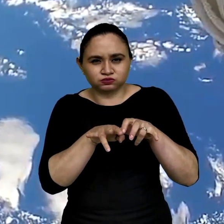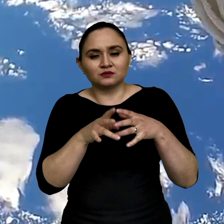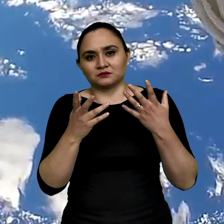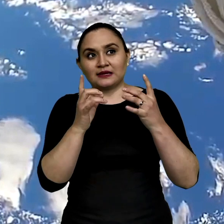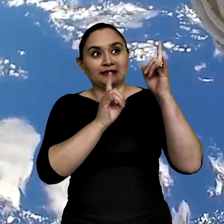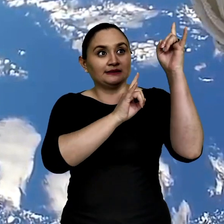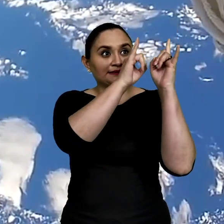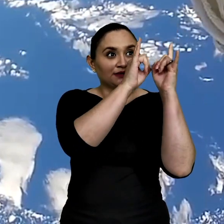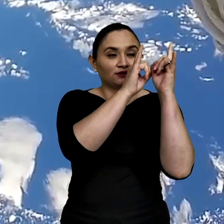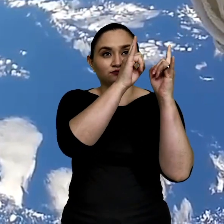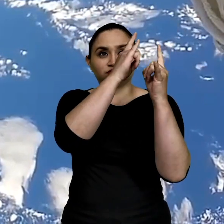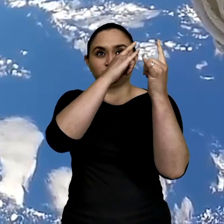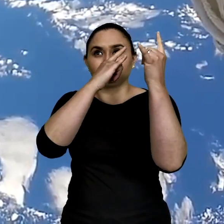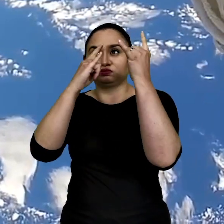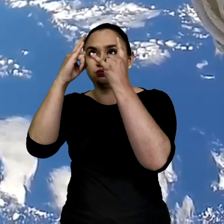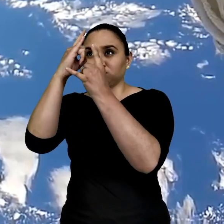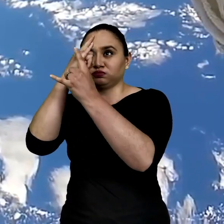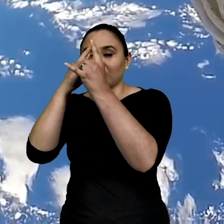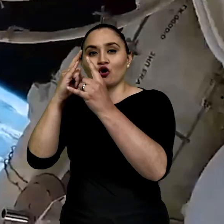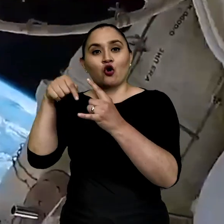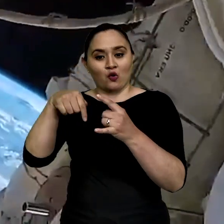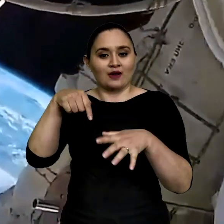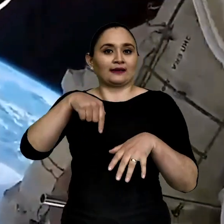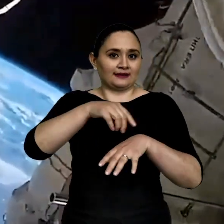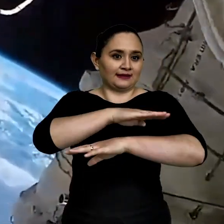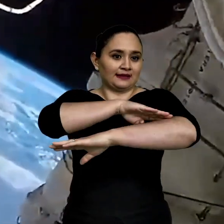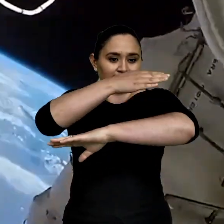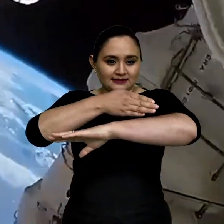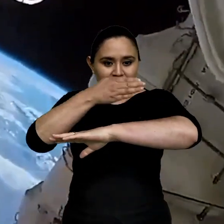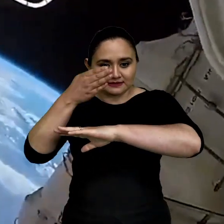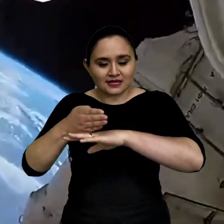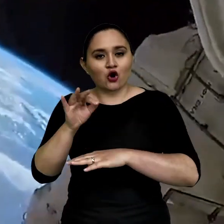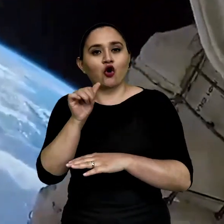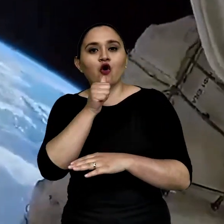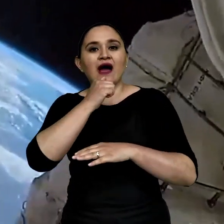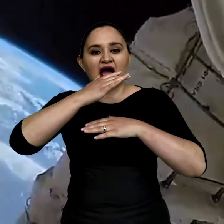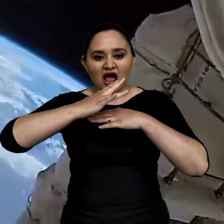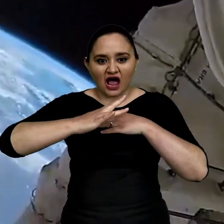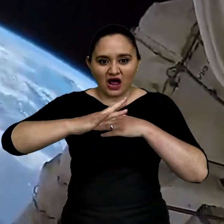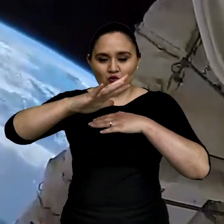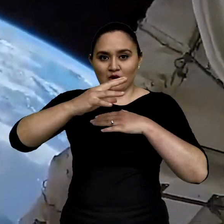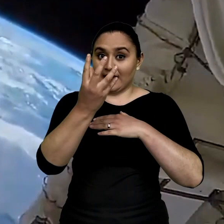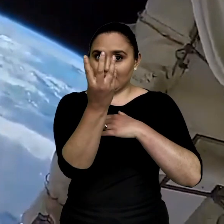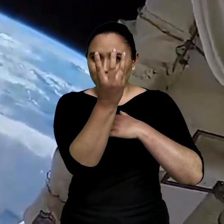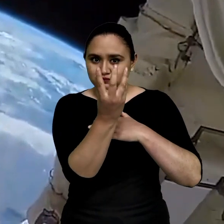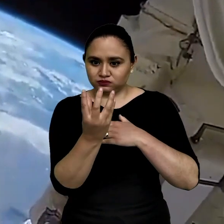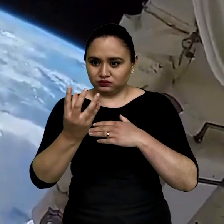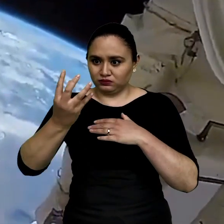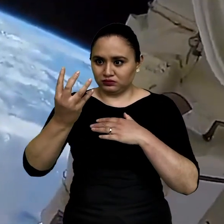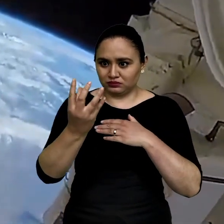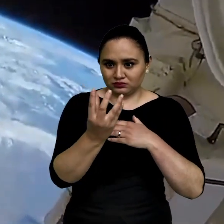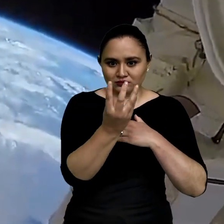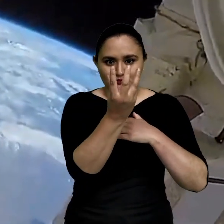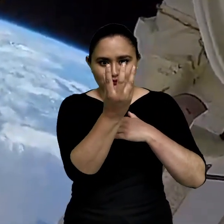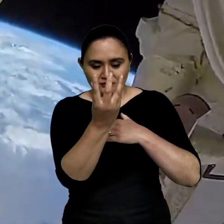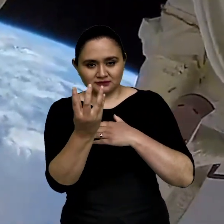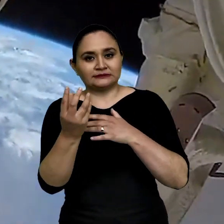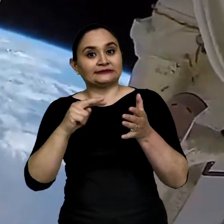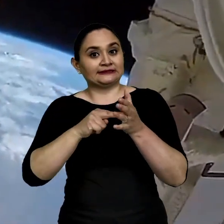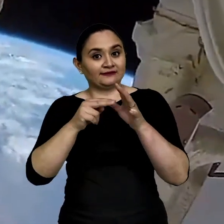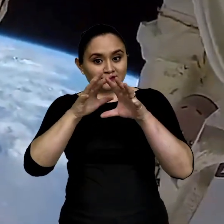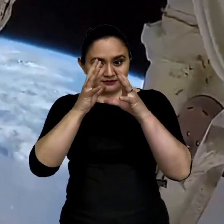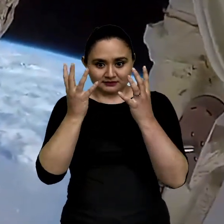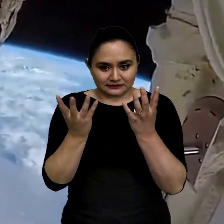solamente satélites, sino también datos de estaciones meteorológicas en tierra, boyas en el océano. Es decir que nuestro planeta está continuamente